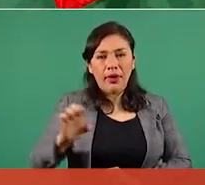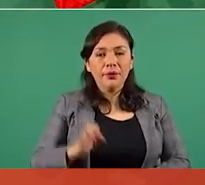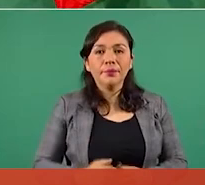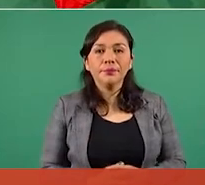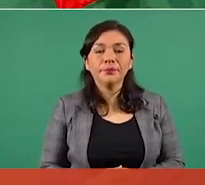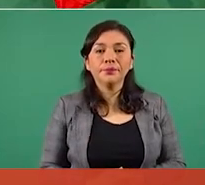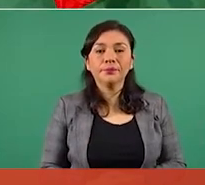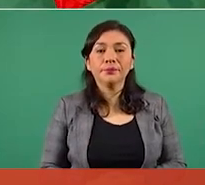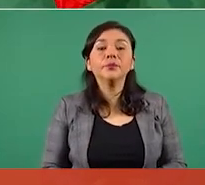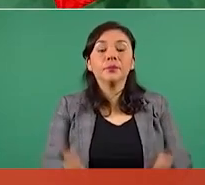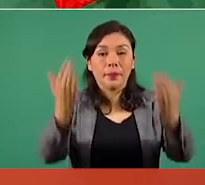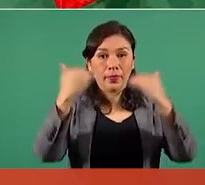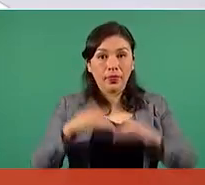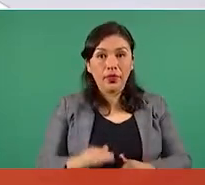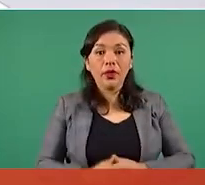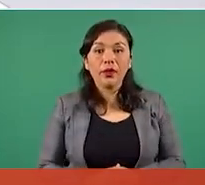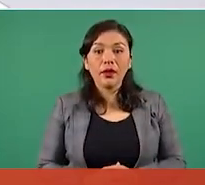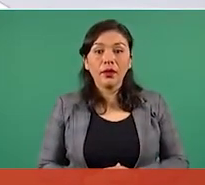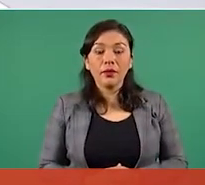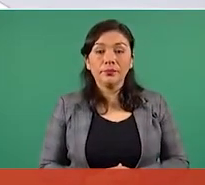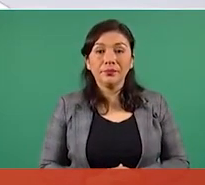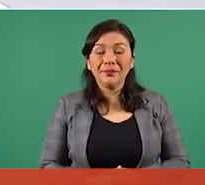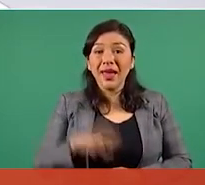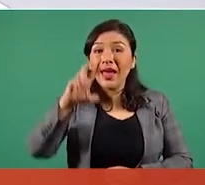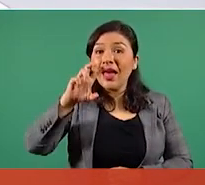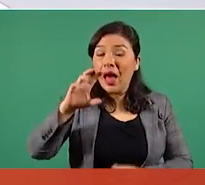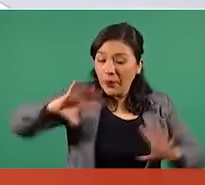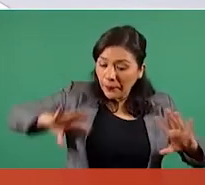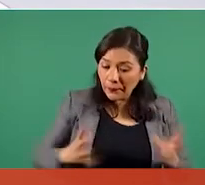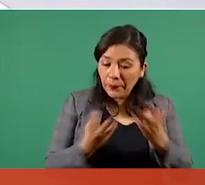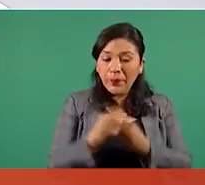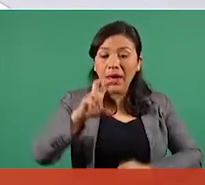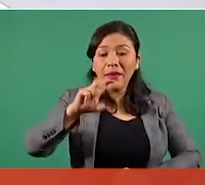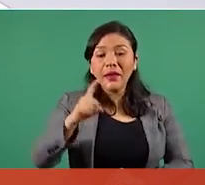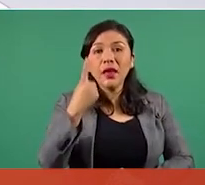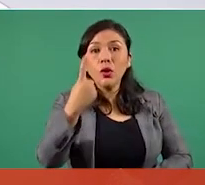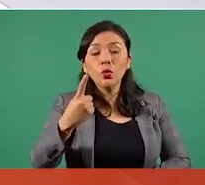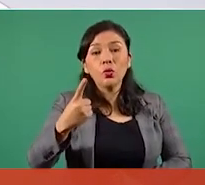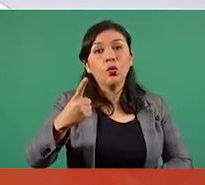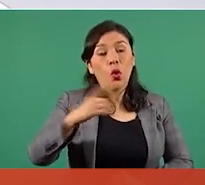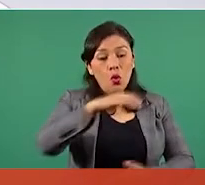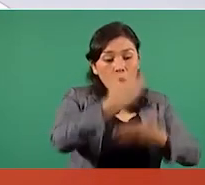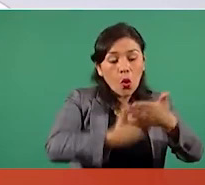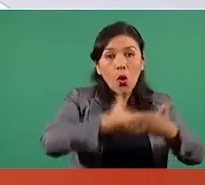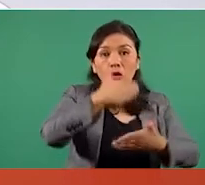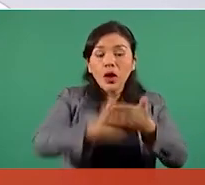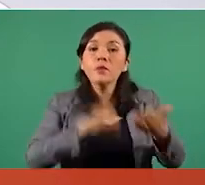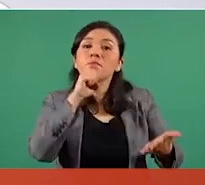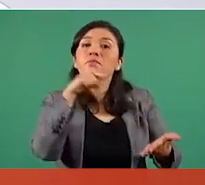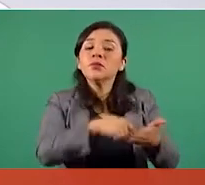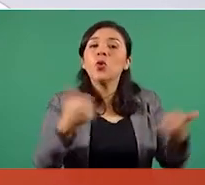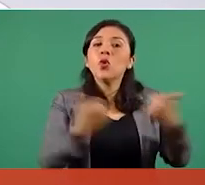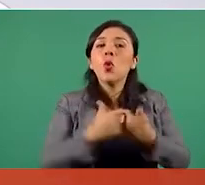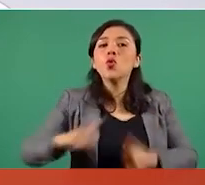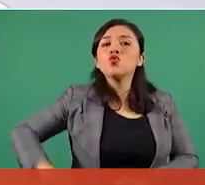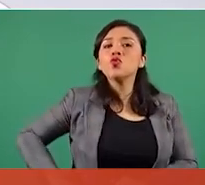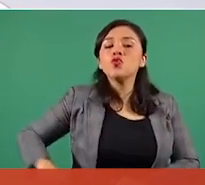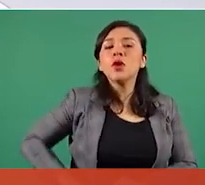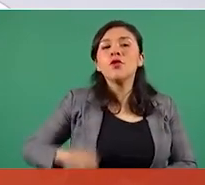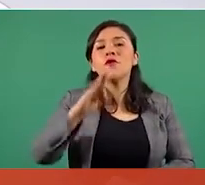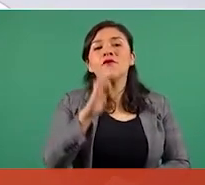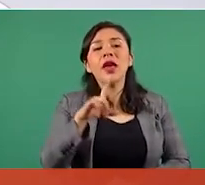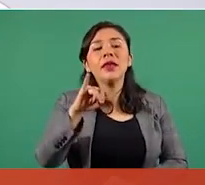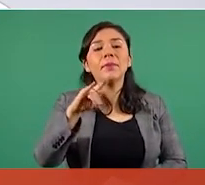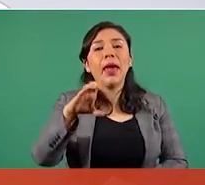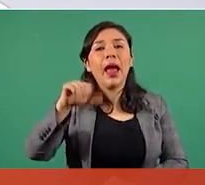Adelante. Esos 31 contratos involucran al gobierno de Felipe Calderón y de Enrique